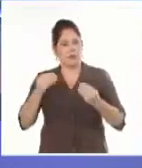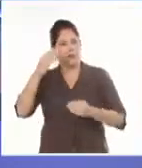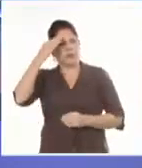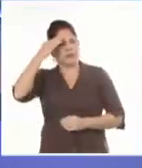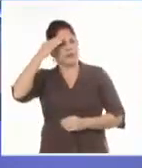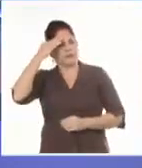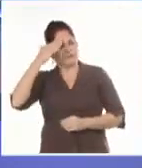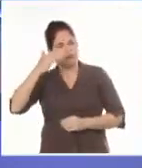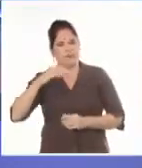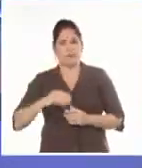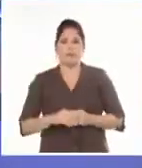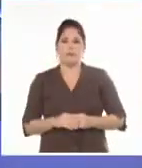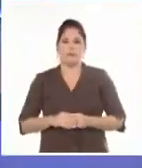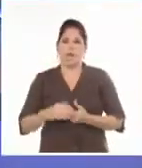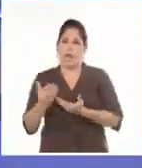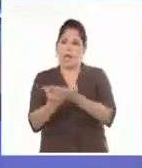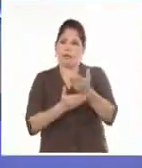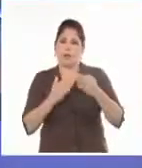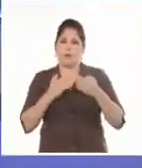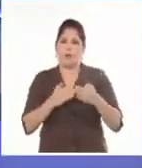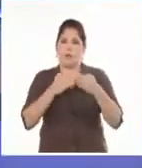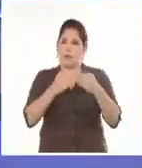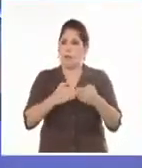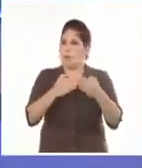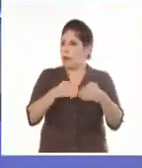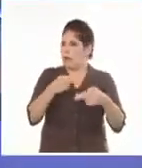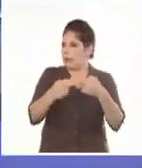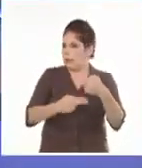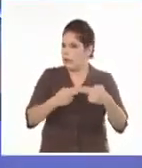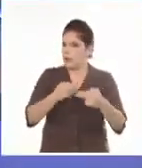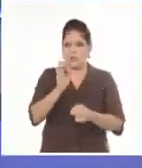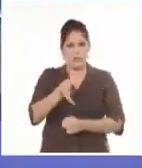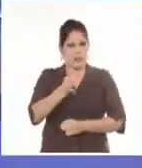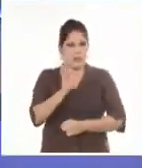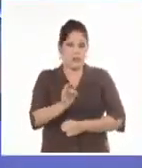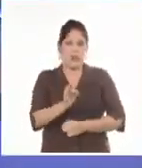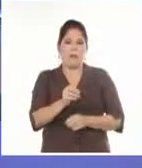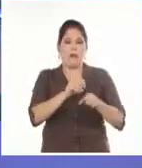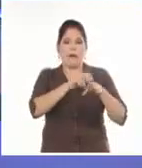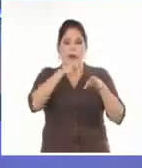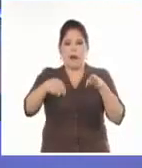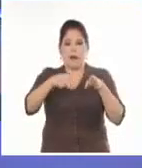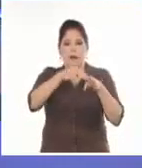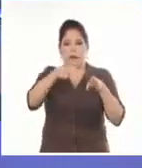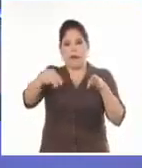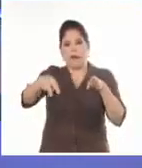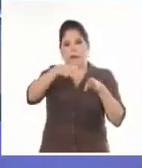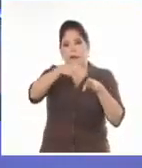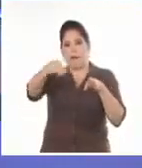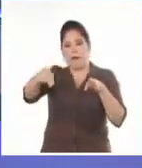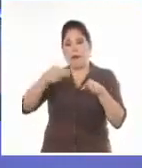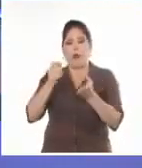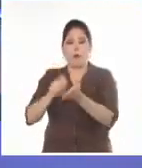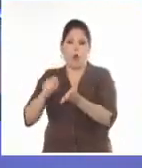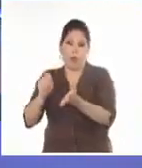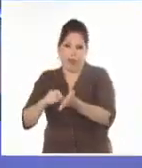Alejandro, la gestión marítima portuaria ejecuta una operación continua para la descarga de importaciones con destino a la canasta